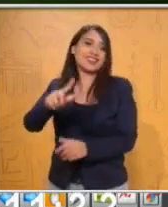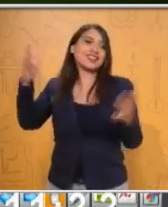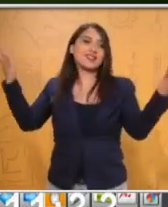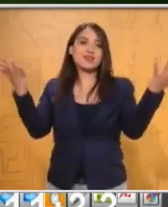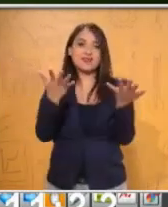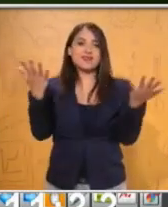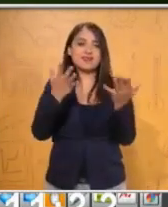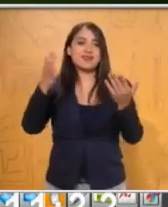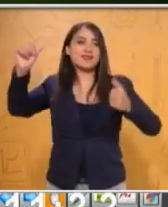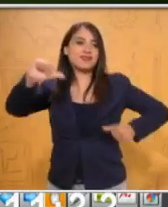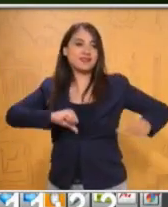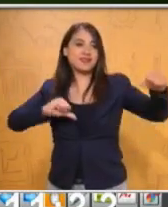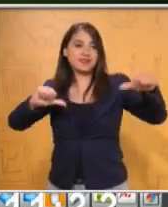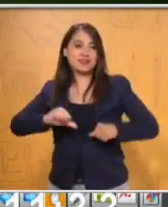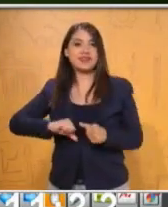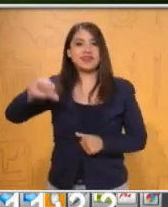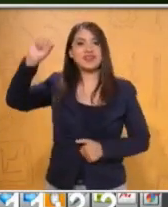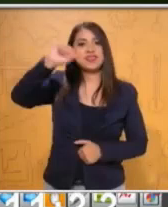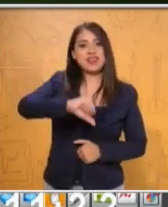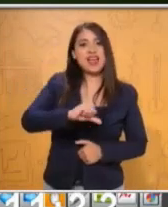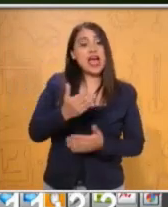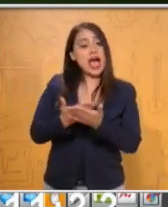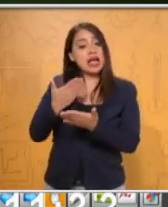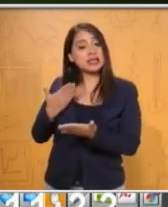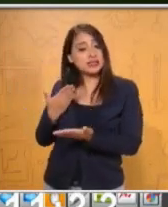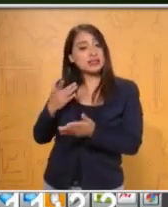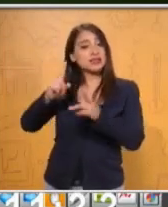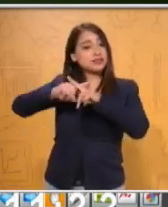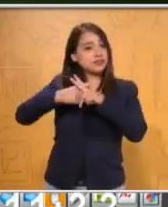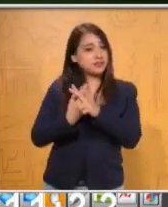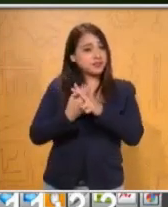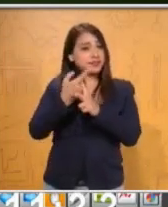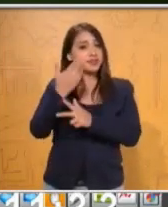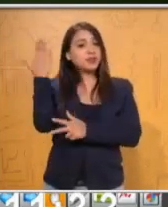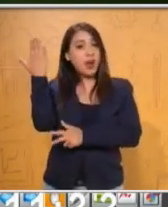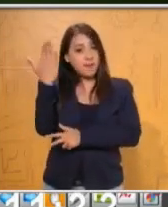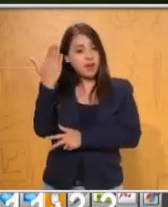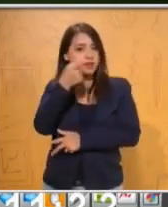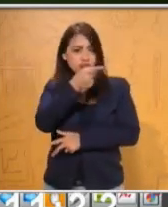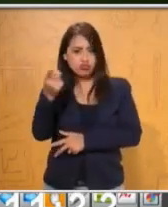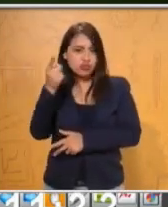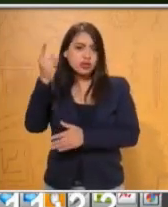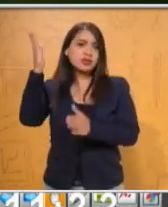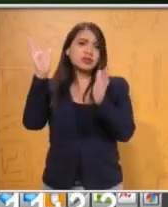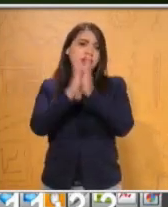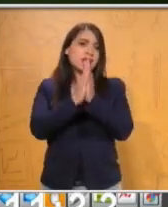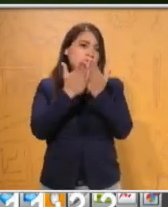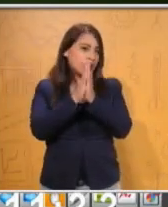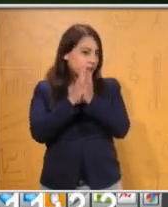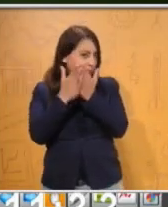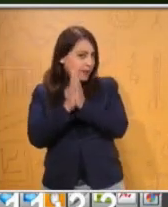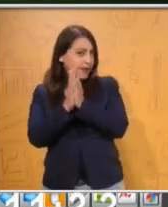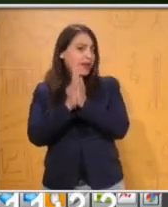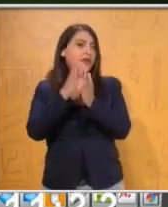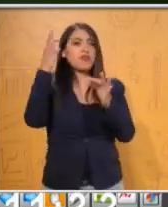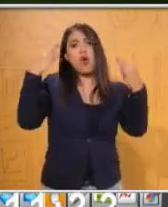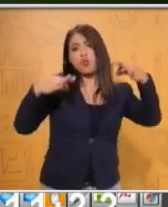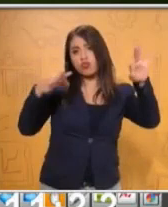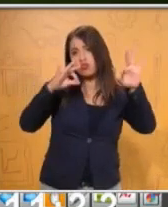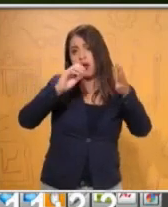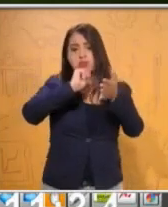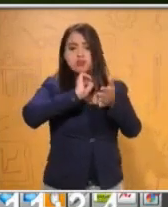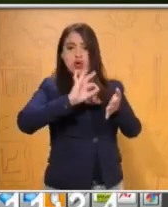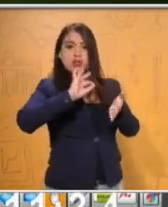de hoy. Antes de comenzar, amiguito, les vamos a pedir que tengan a la mano libreta o alguna hoja para que puedan tomar nota, así como